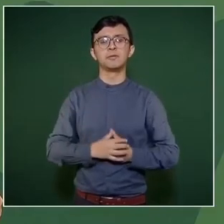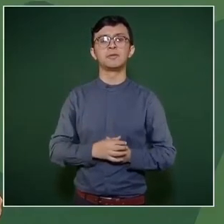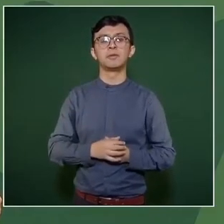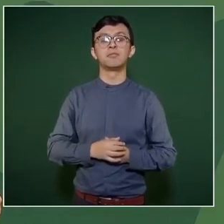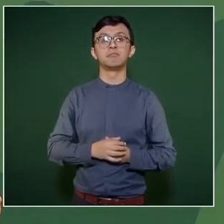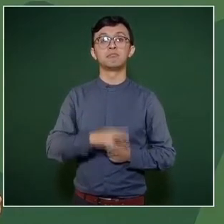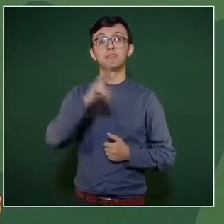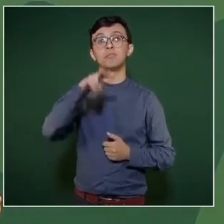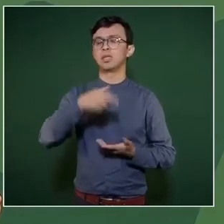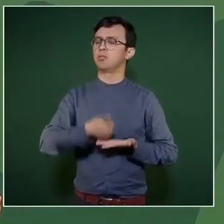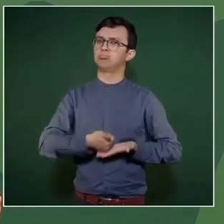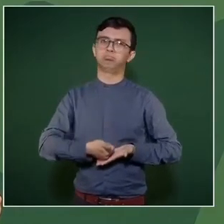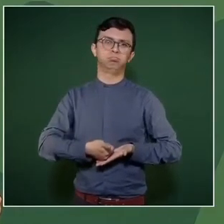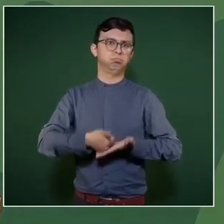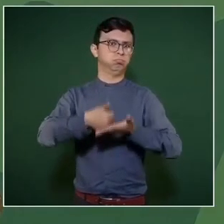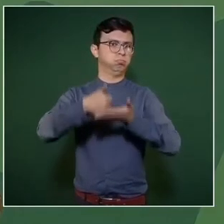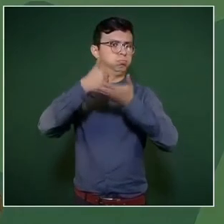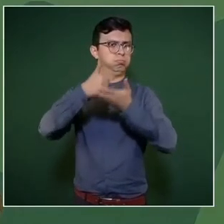ayudó bastante eso.